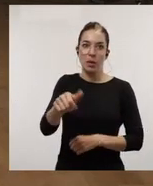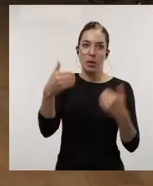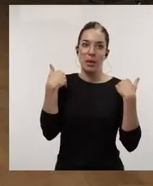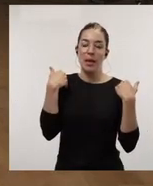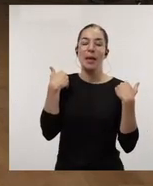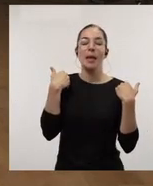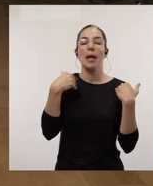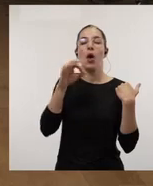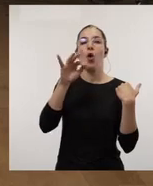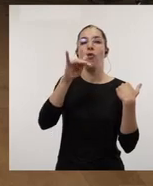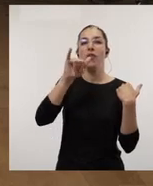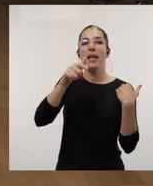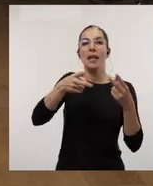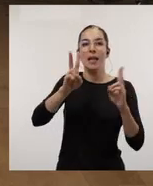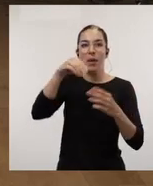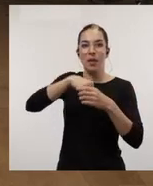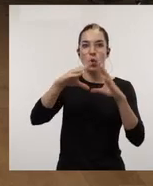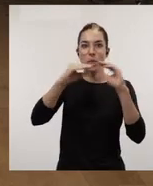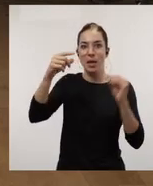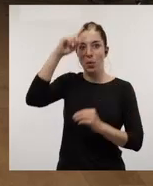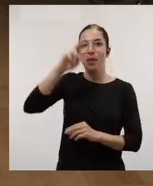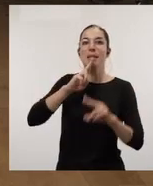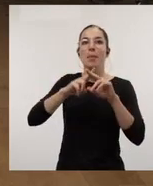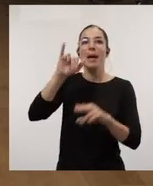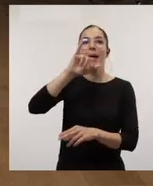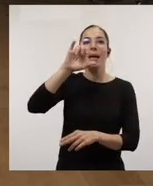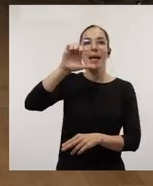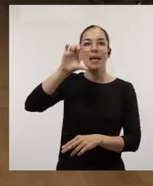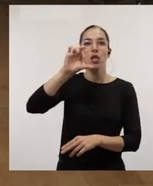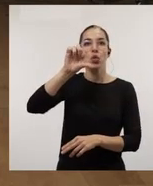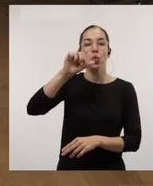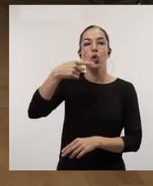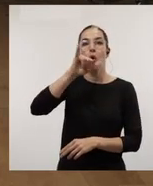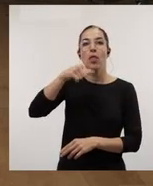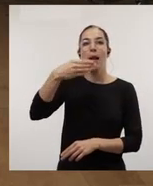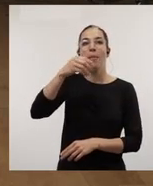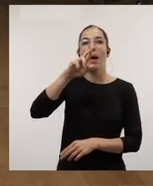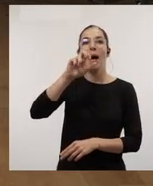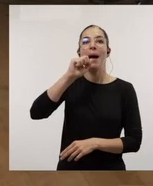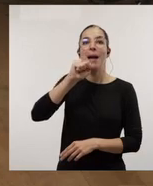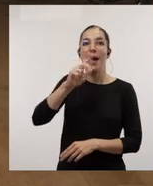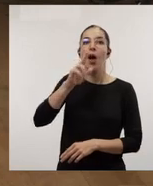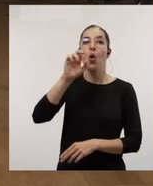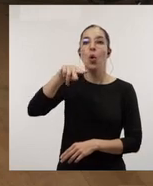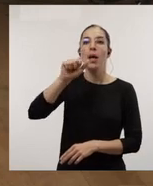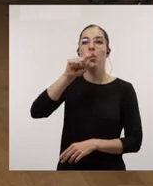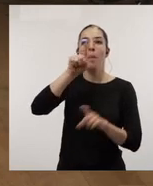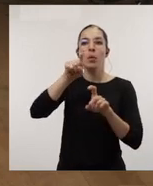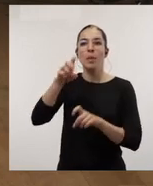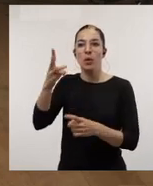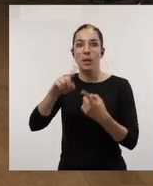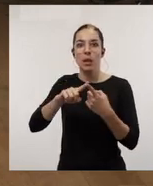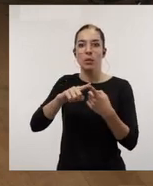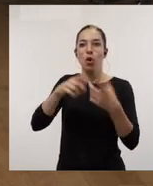OFI Libre dentro de la Universidad Rey Juan Carlos, él es Jesús González Barahona, a quien me gustaría trasladarle tres preguntas. ¿En qué